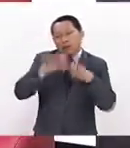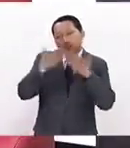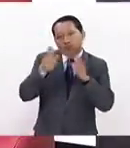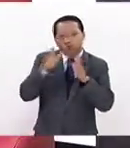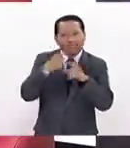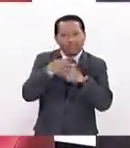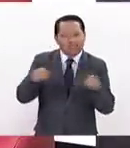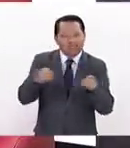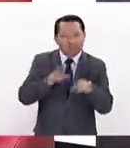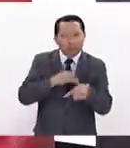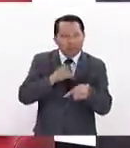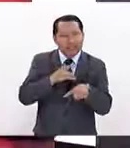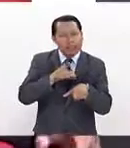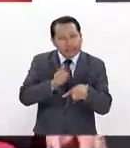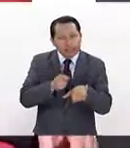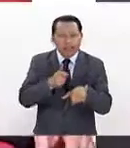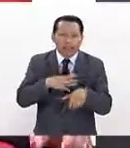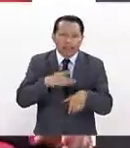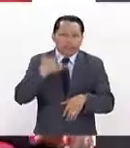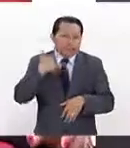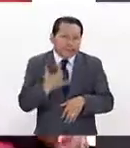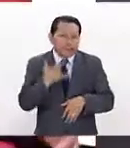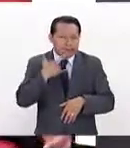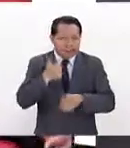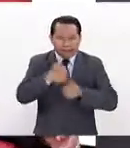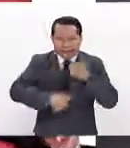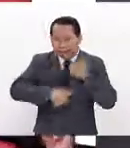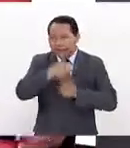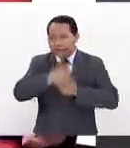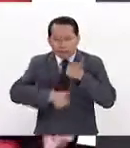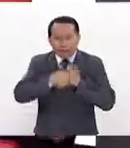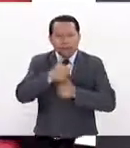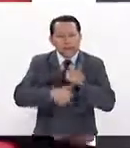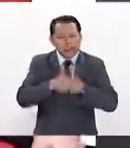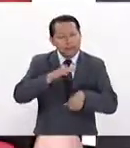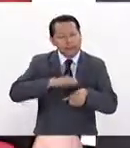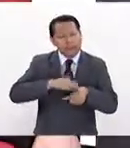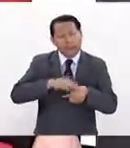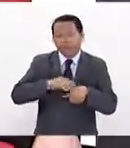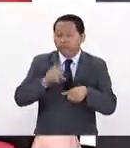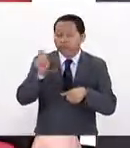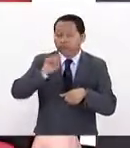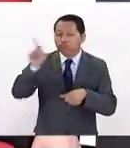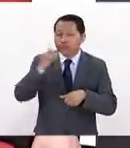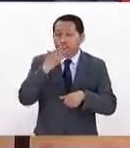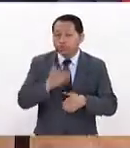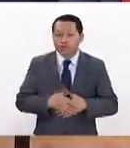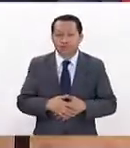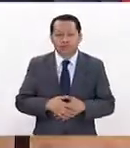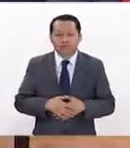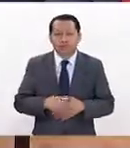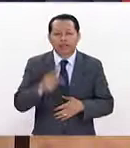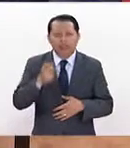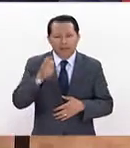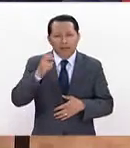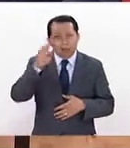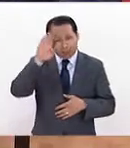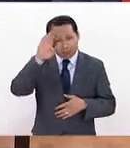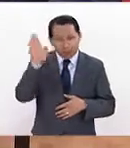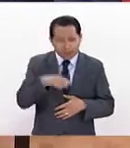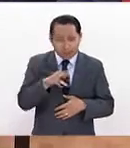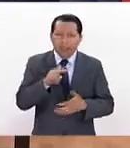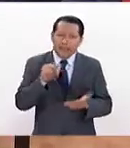lo estás forzando a desarrollar habilidades y competencias verdaderamente de primer fondo. ¿Estas maestrías son 100%